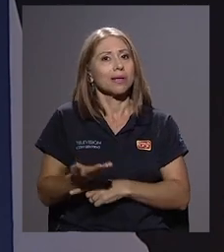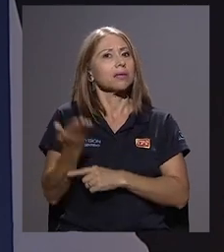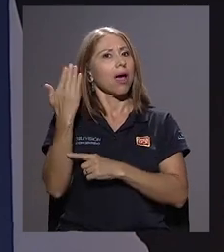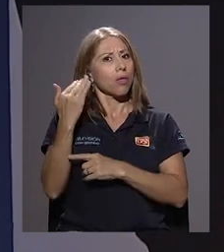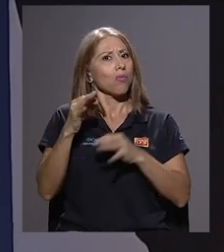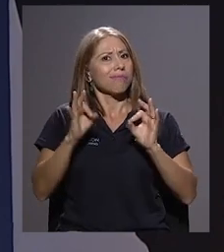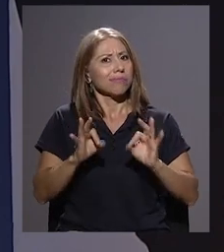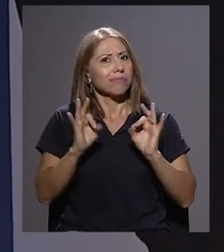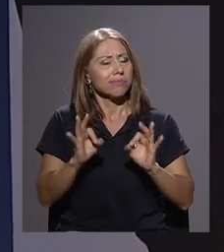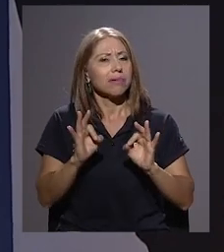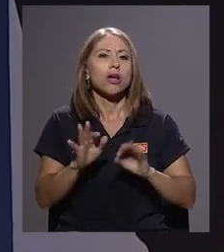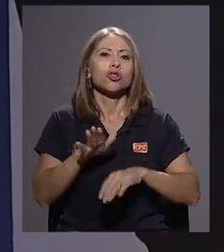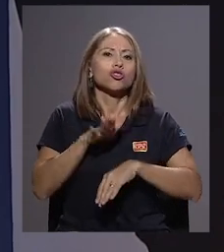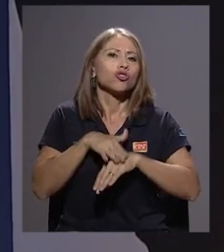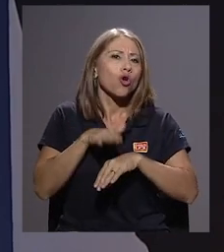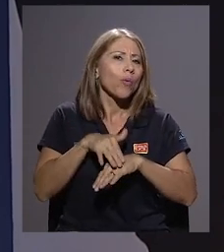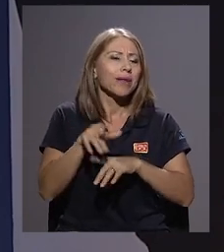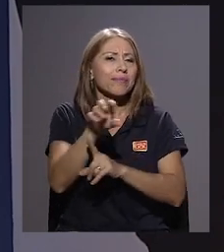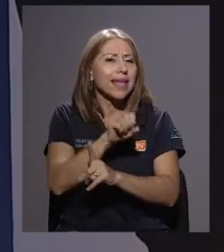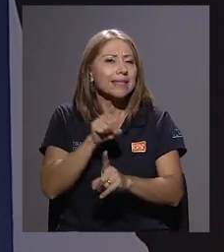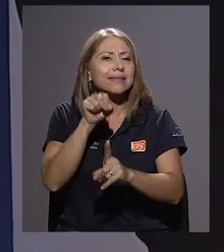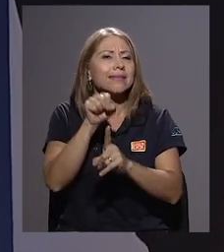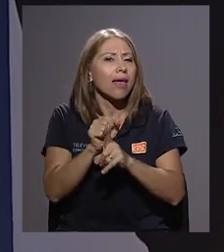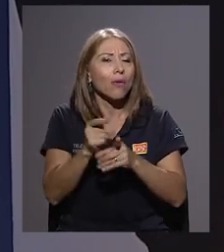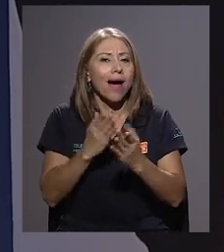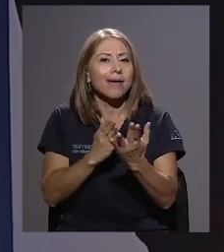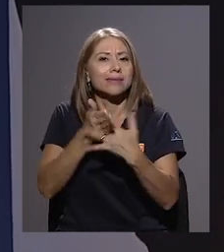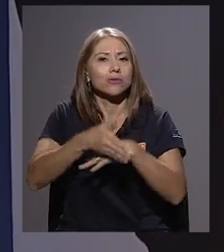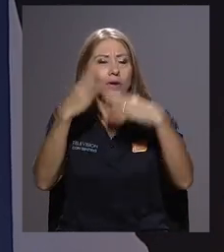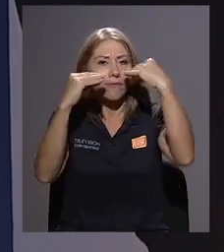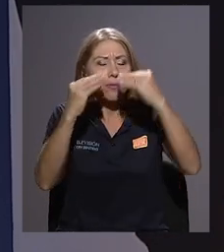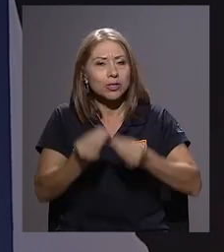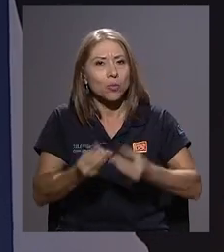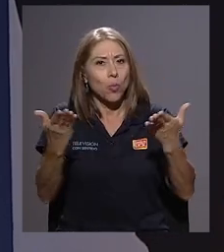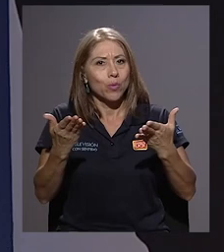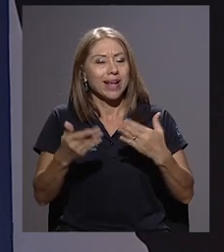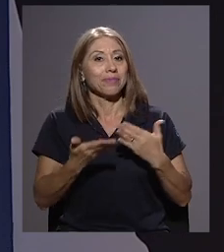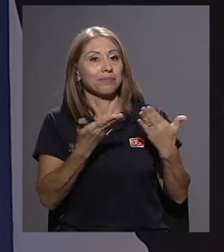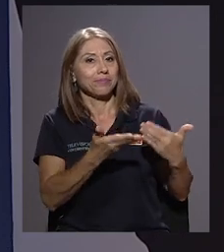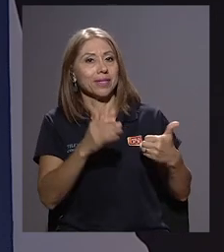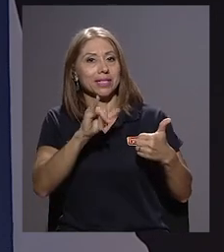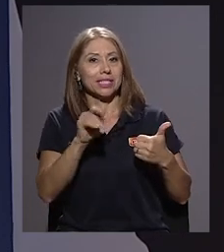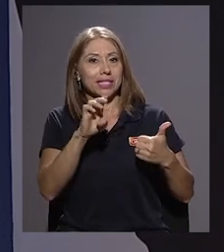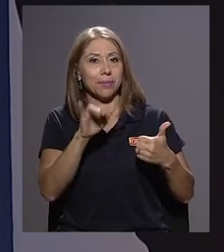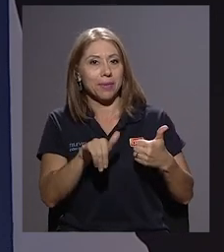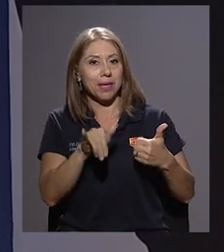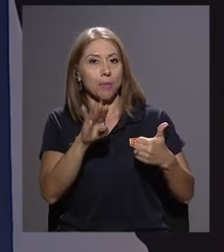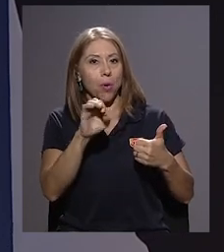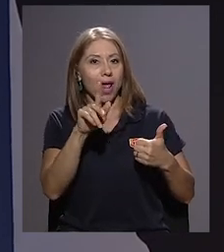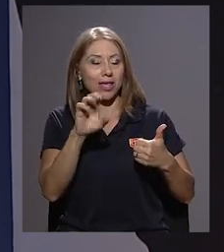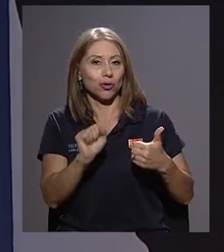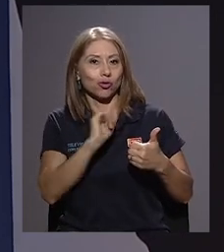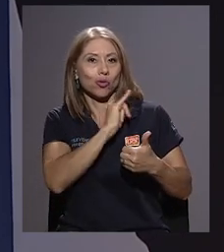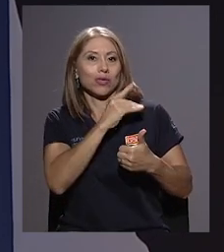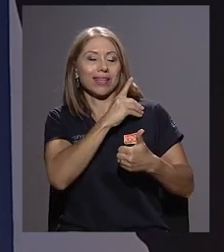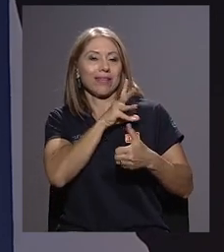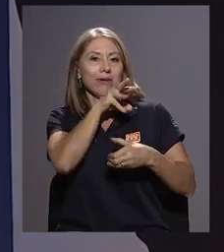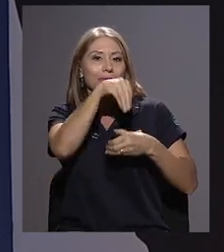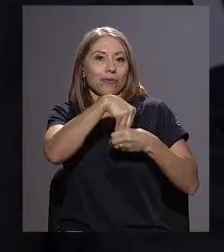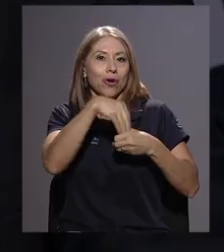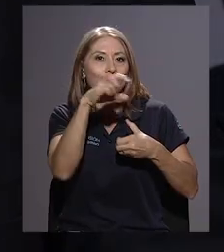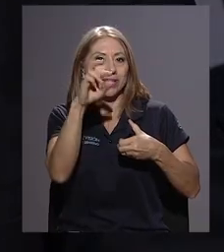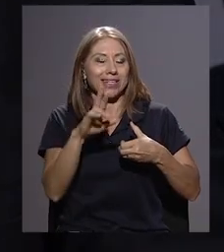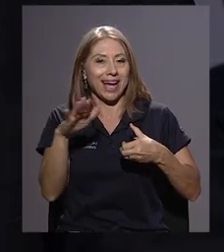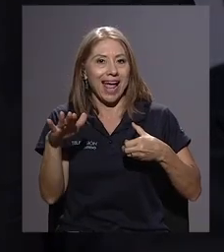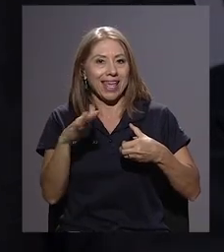pasado, sobre un Estado en el acceso a la información pública, creo que es fundamental. Les presento a Jimmy Bolaños, directivo de